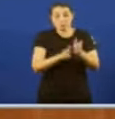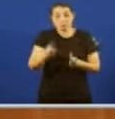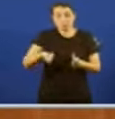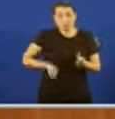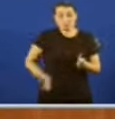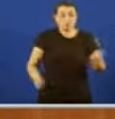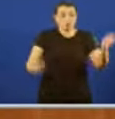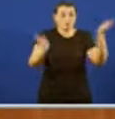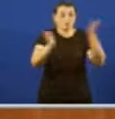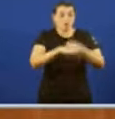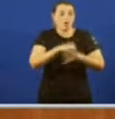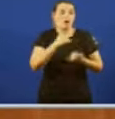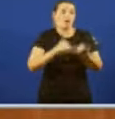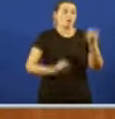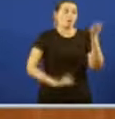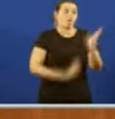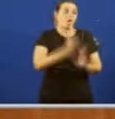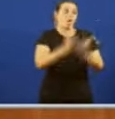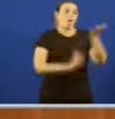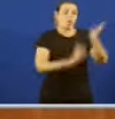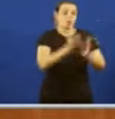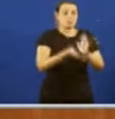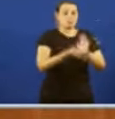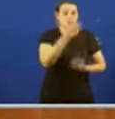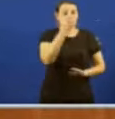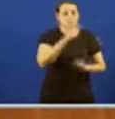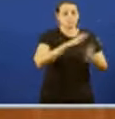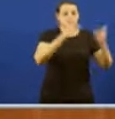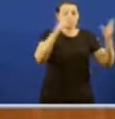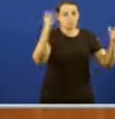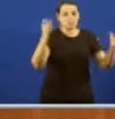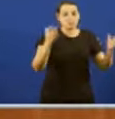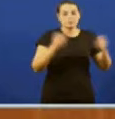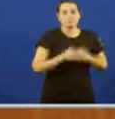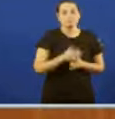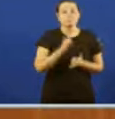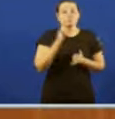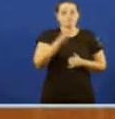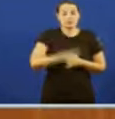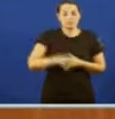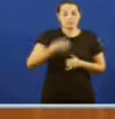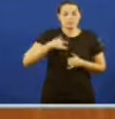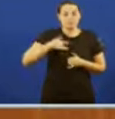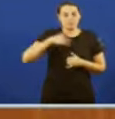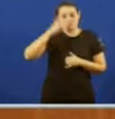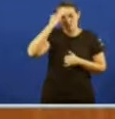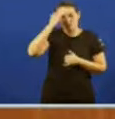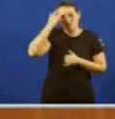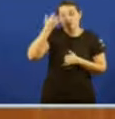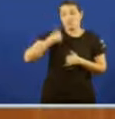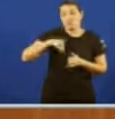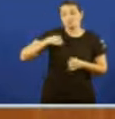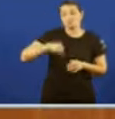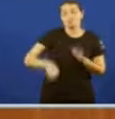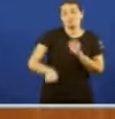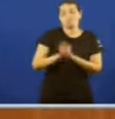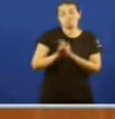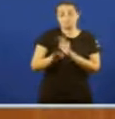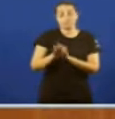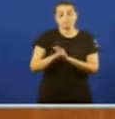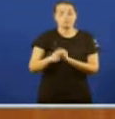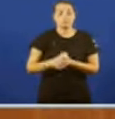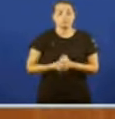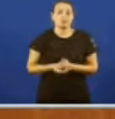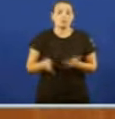Actualmente en Galicia resulta máis fácil Abrir unha explotación mineira Que prorrogar o contrato dun brigadista